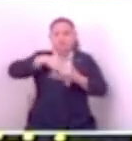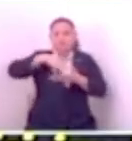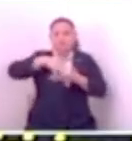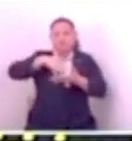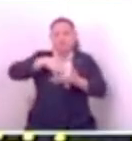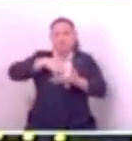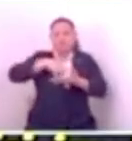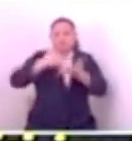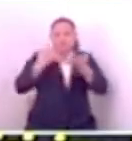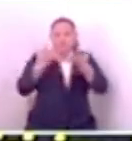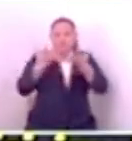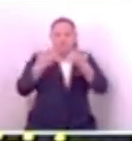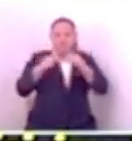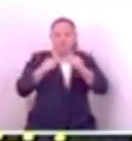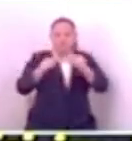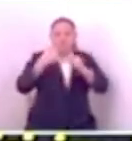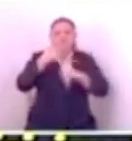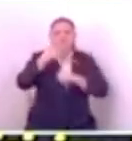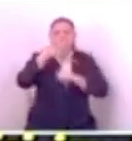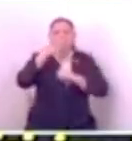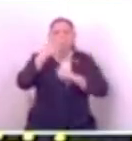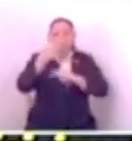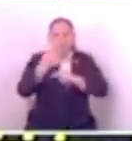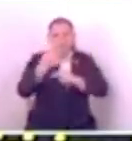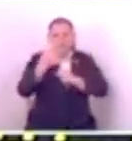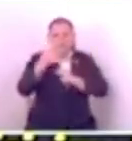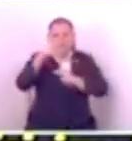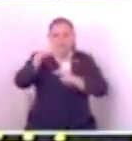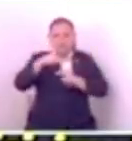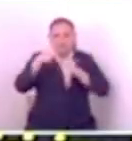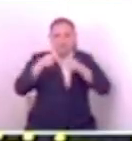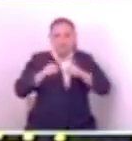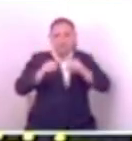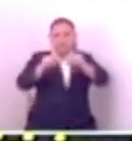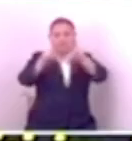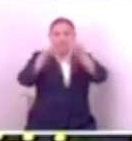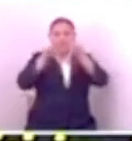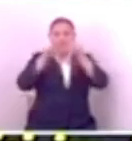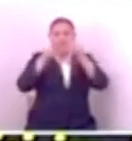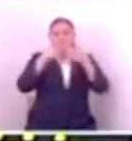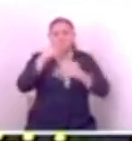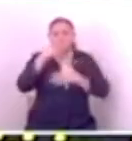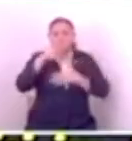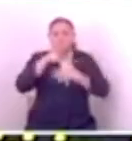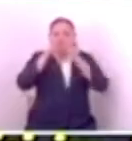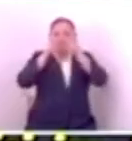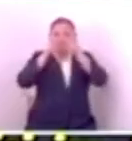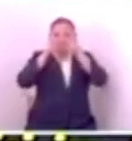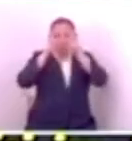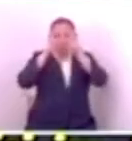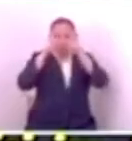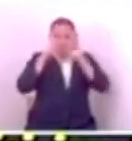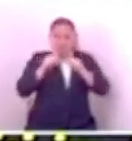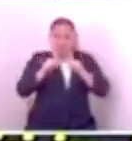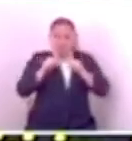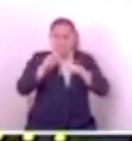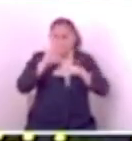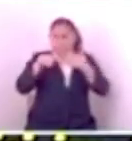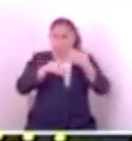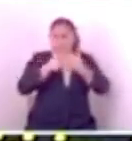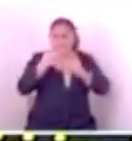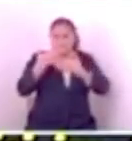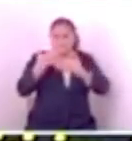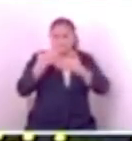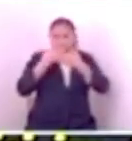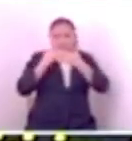¿verdad? O simplemente pues ya no tiene una agenda que seguir y ahora sí está aprovechando a desembuchar todo